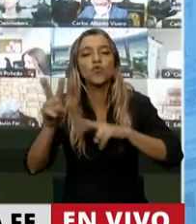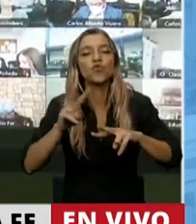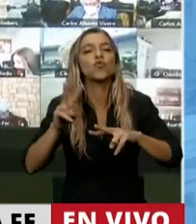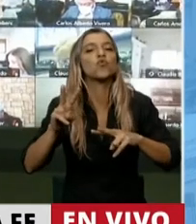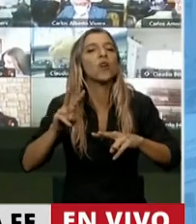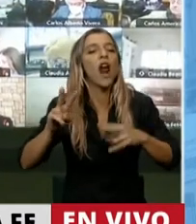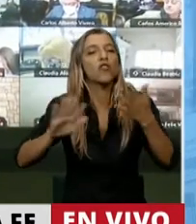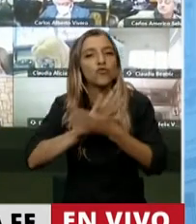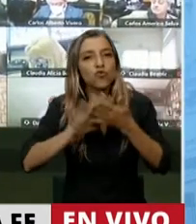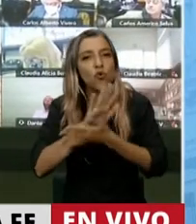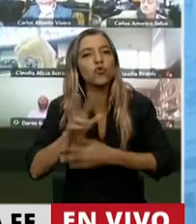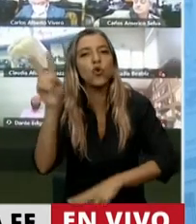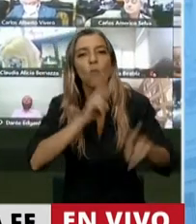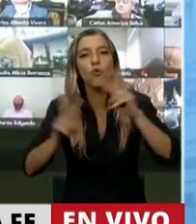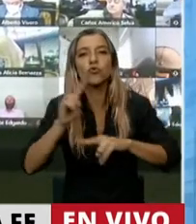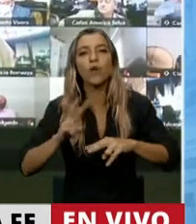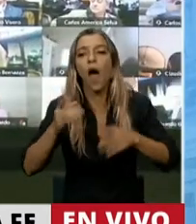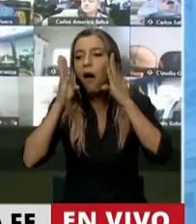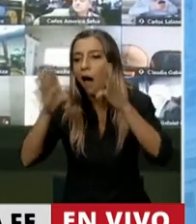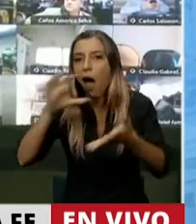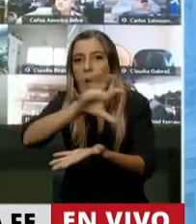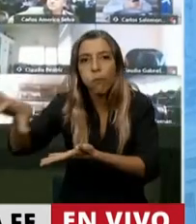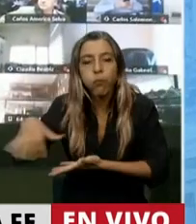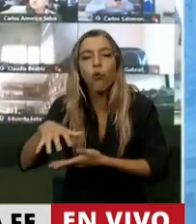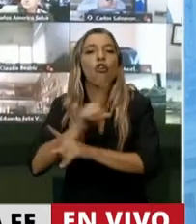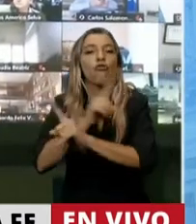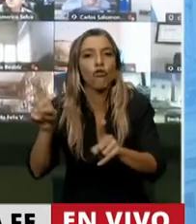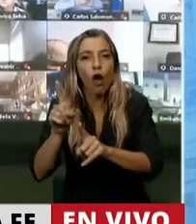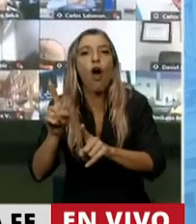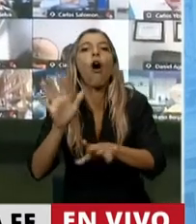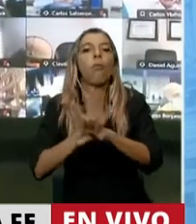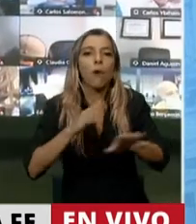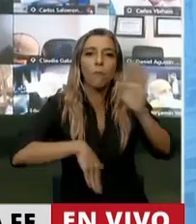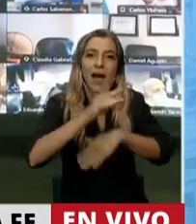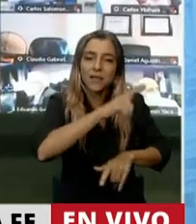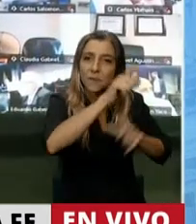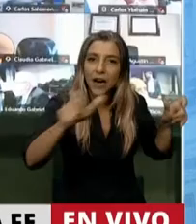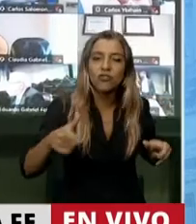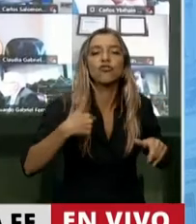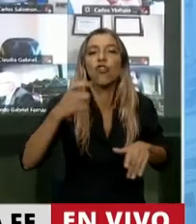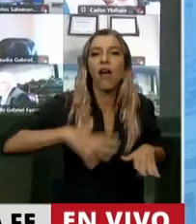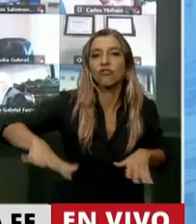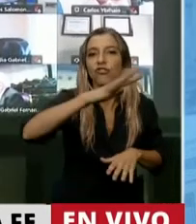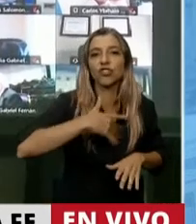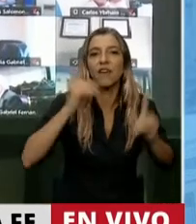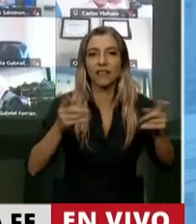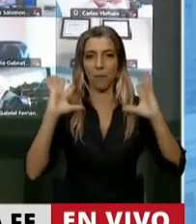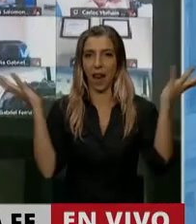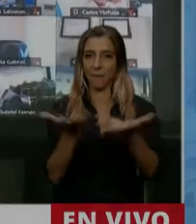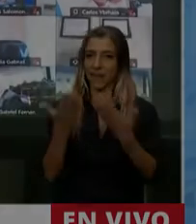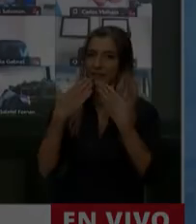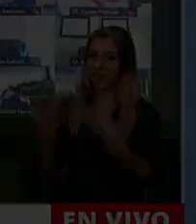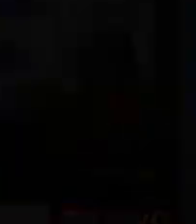situación donde recuperemos al hombre, al ser humano, a los pueblos y por ende al medio ambiente. Gracias, Presidente. Gracias,